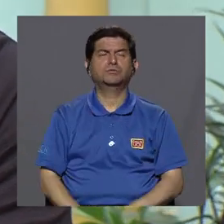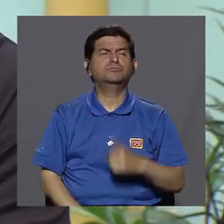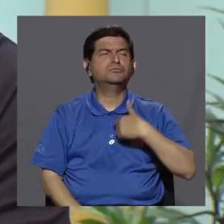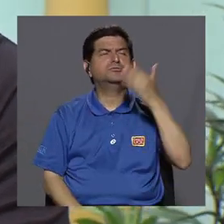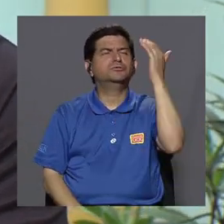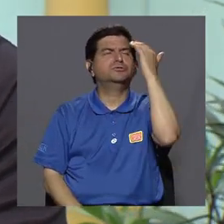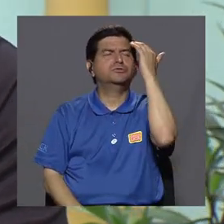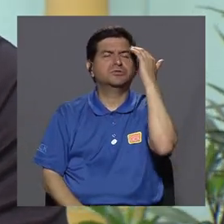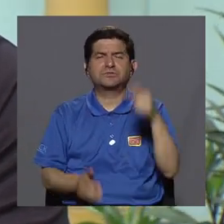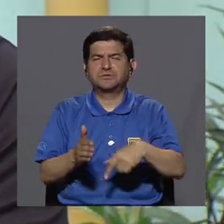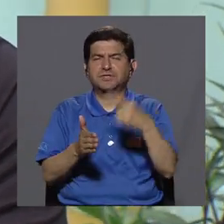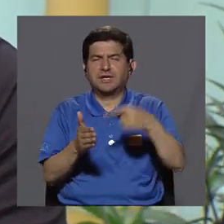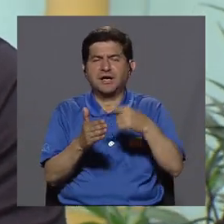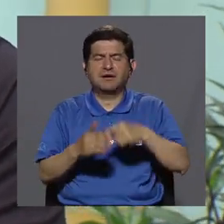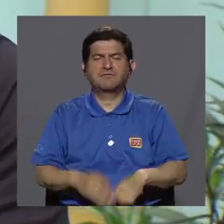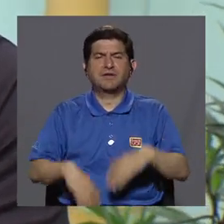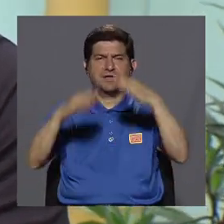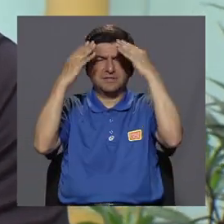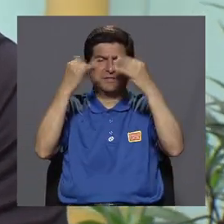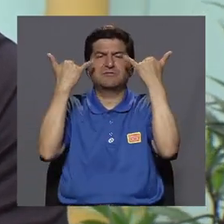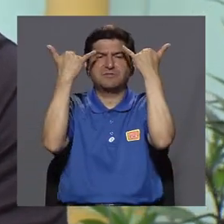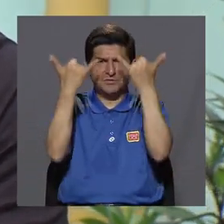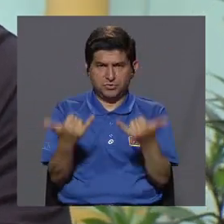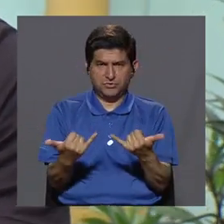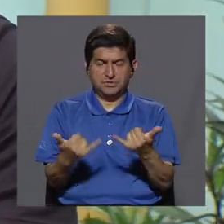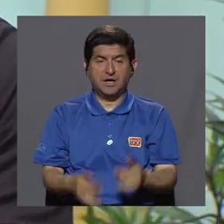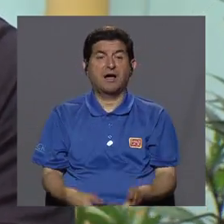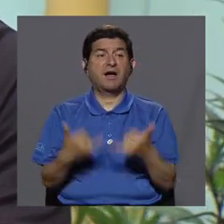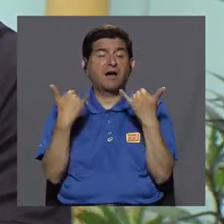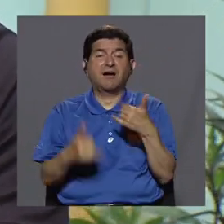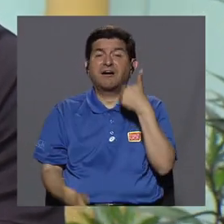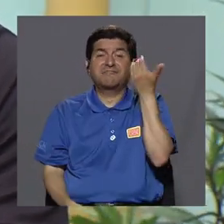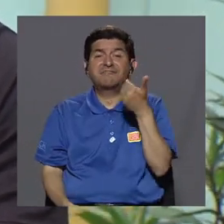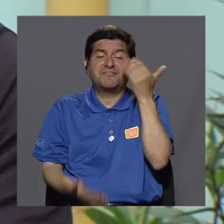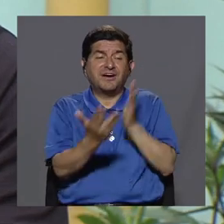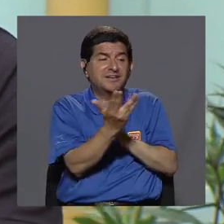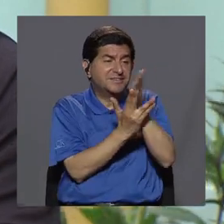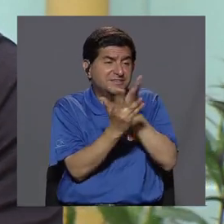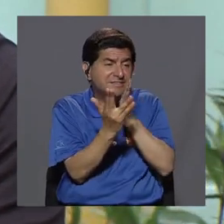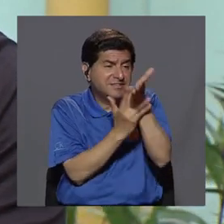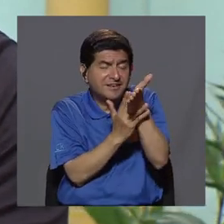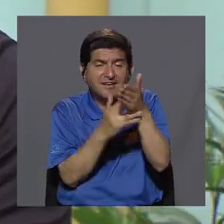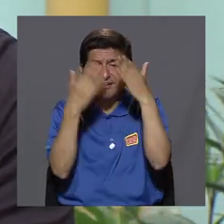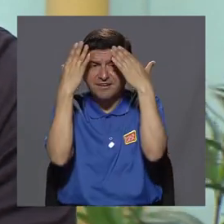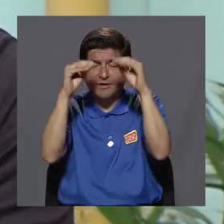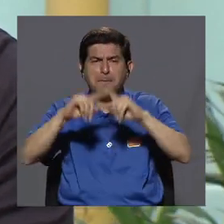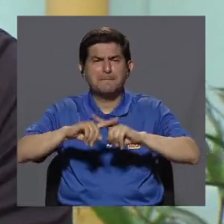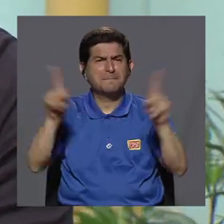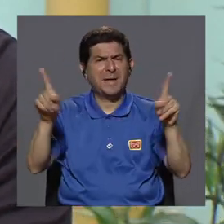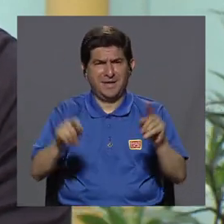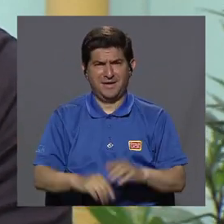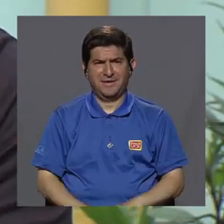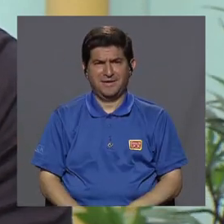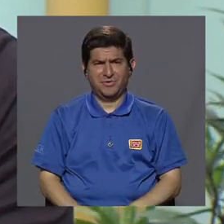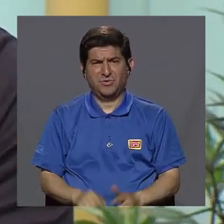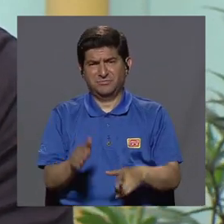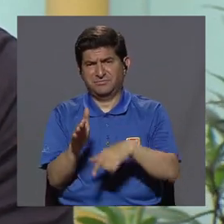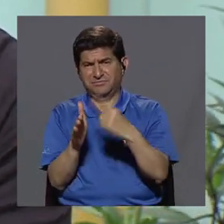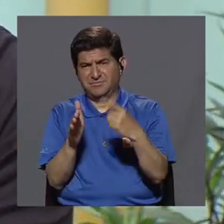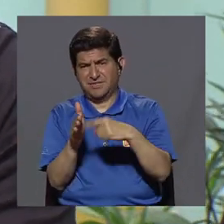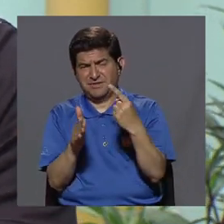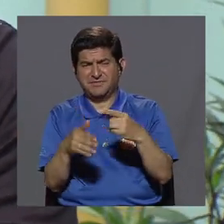Yo sé que muchas veces la información ya está, verdad, porque ahora es muy fácil el acceso a la información, pero muchas veces